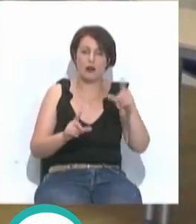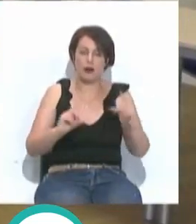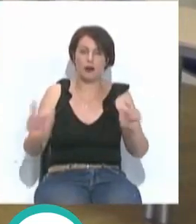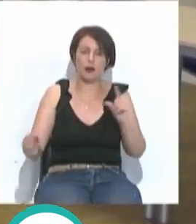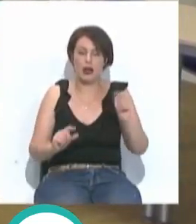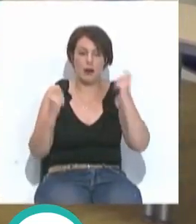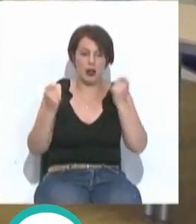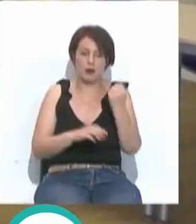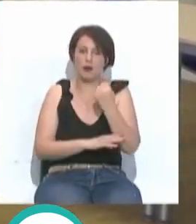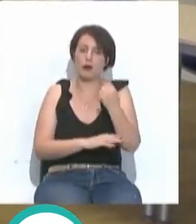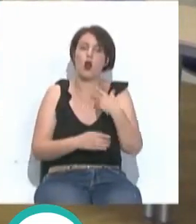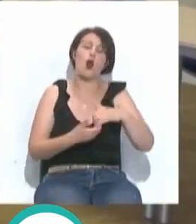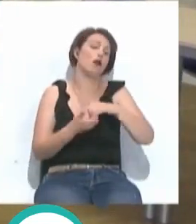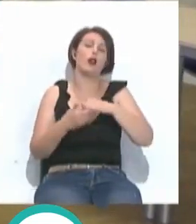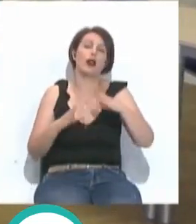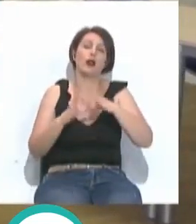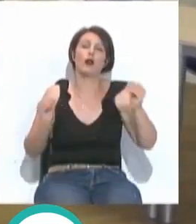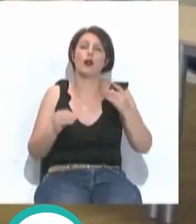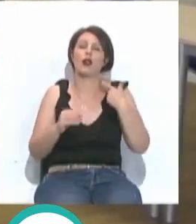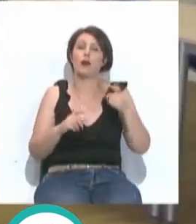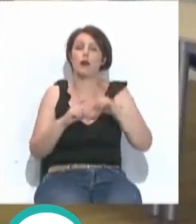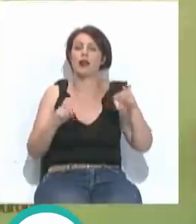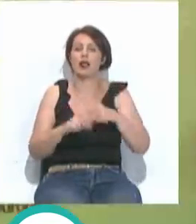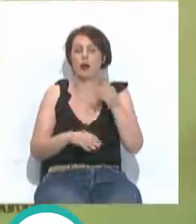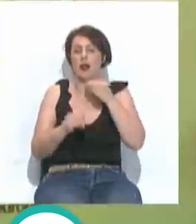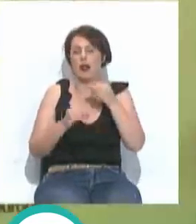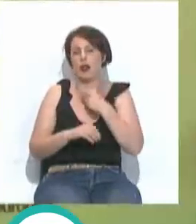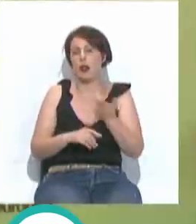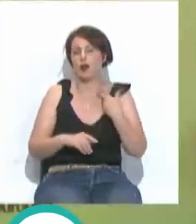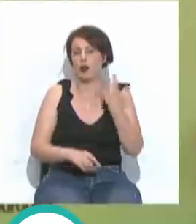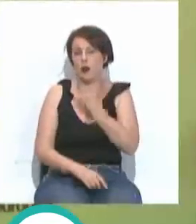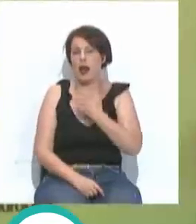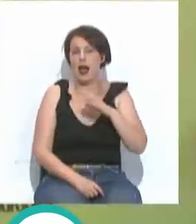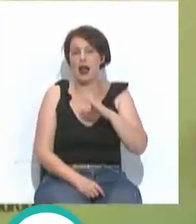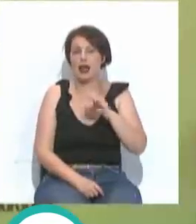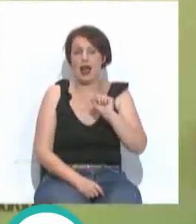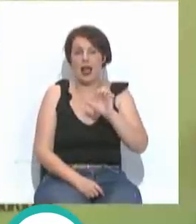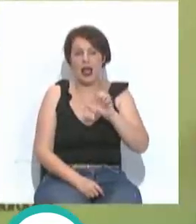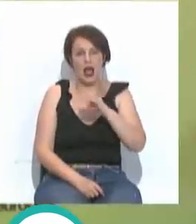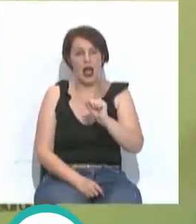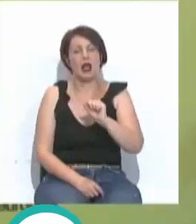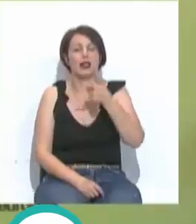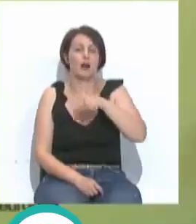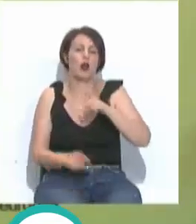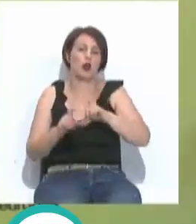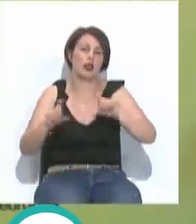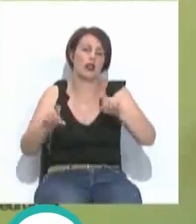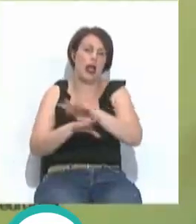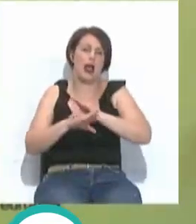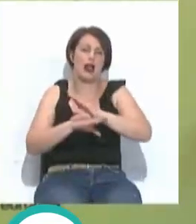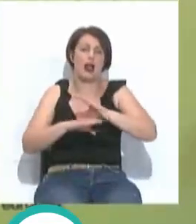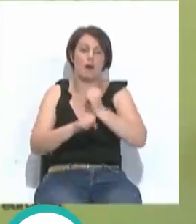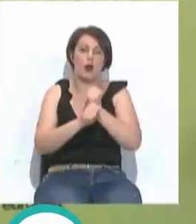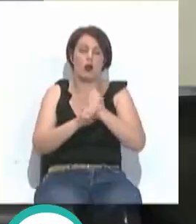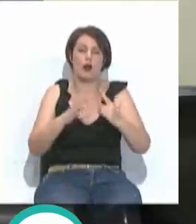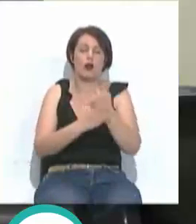está impulsada por la Confederación Andaluza de Empresas de Alimentación y Perfumería, CAEA, junto a la Consejería de Empleo e Innovación y